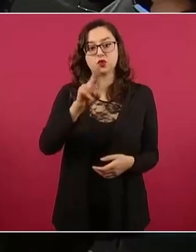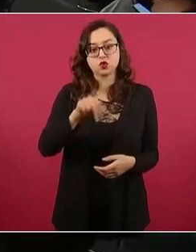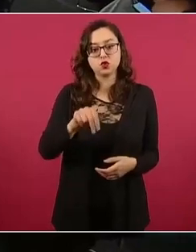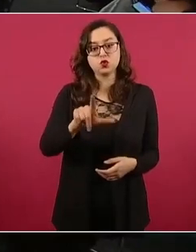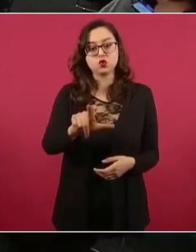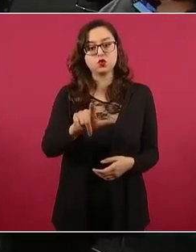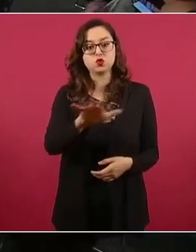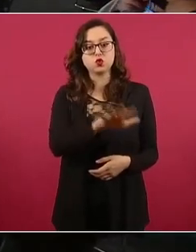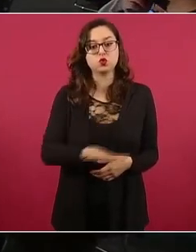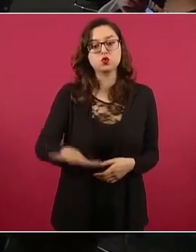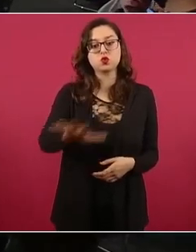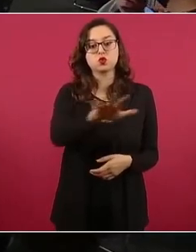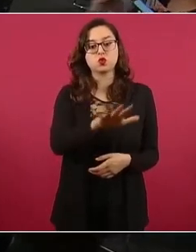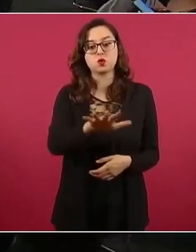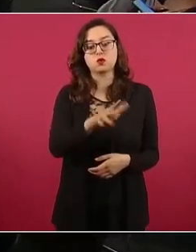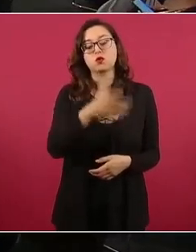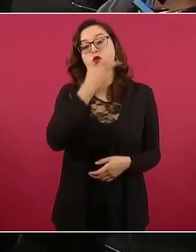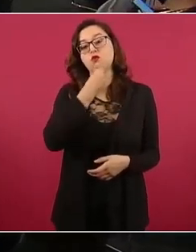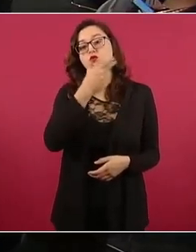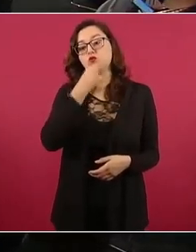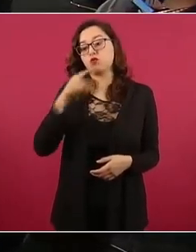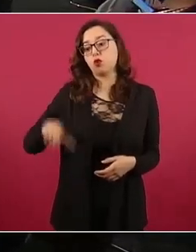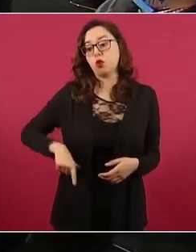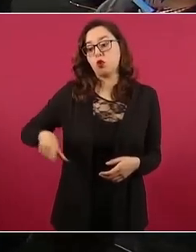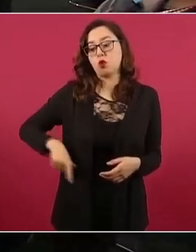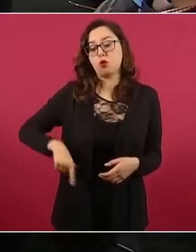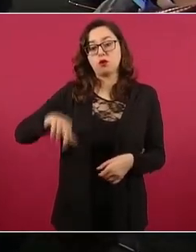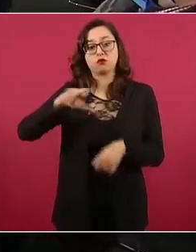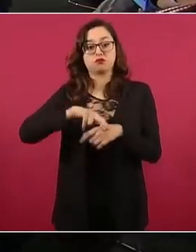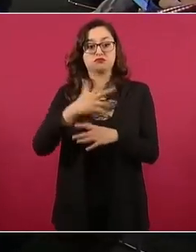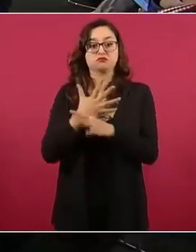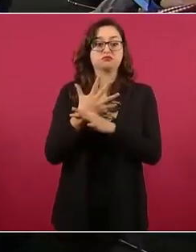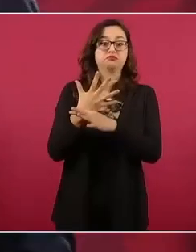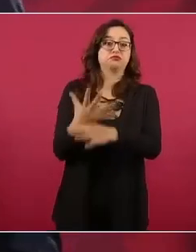por la manera como lo expresó. El gobernador, sí es